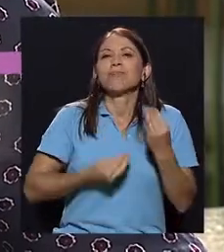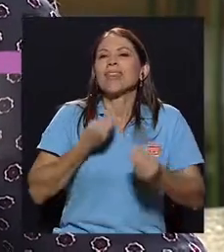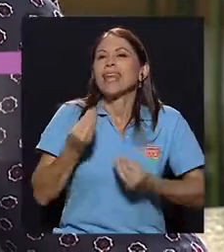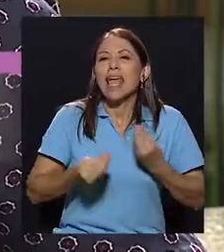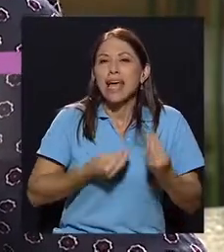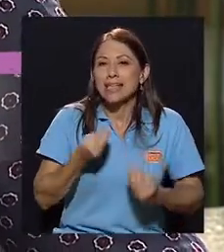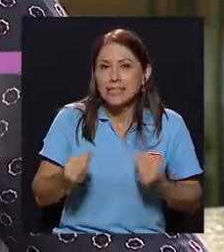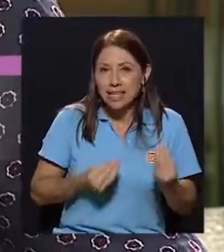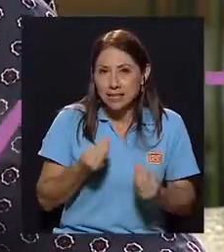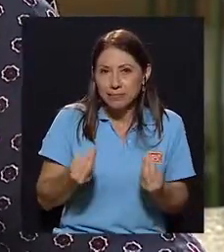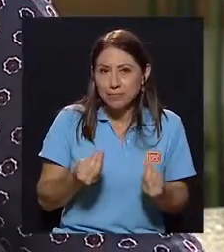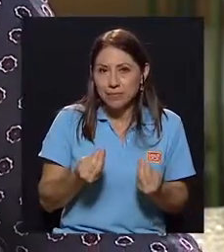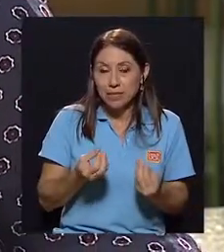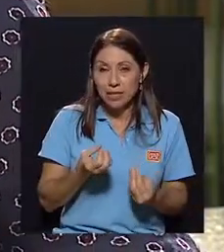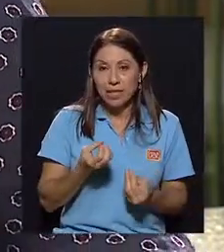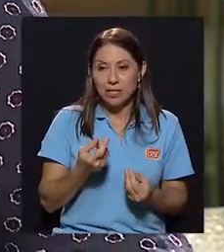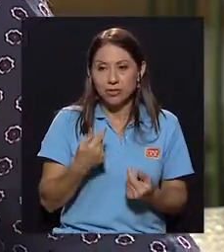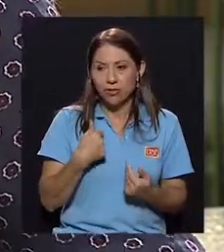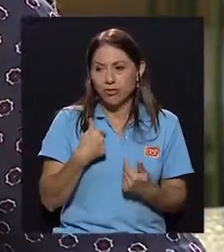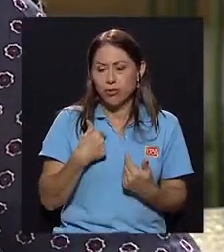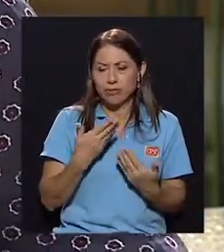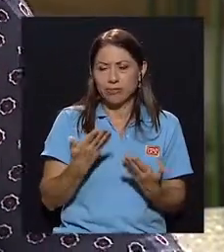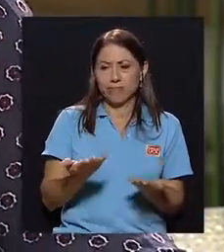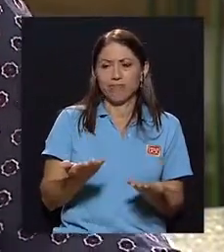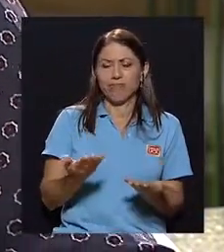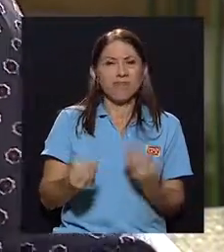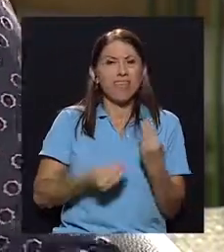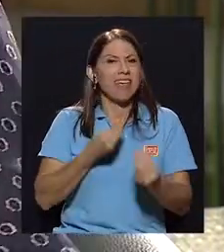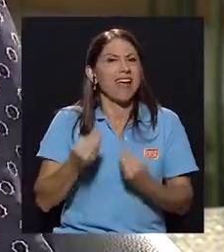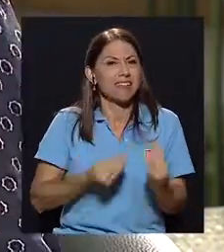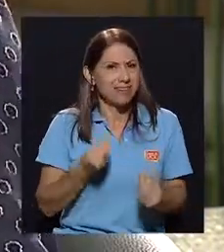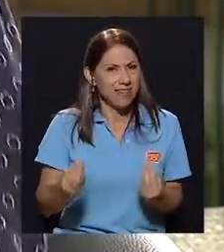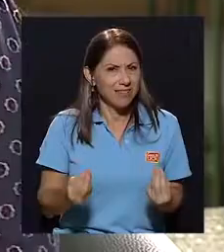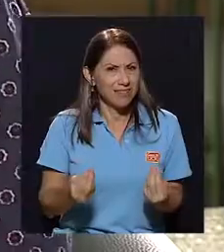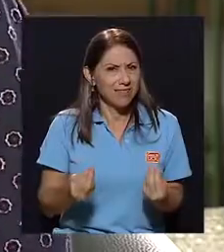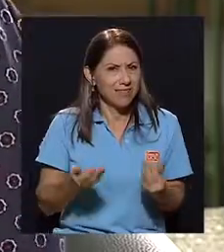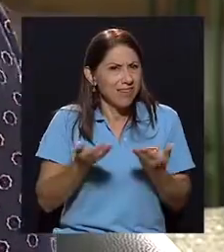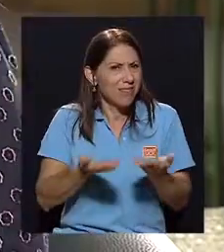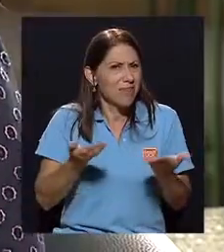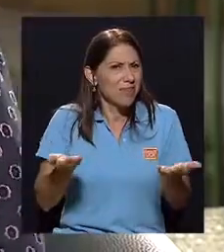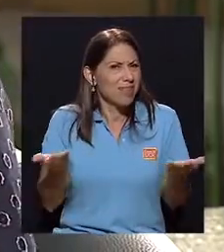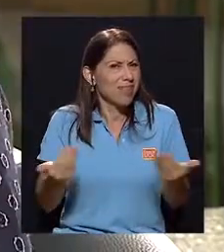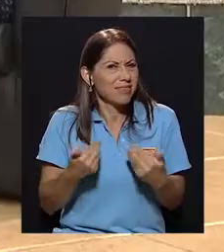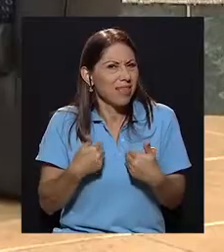yo al estar en ese contexto qué hacer, qué herramientas tengo, qué recursos tengo.